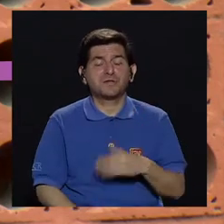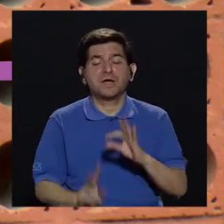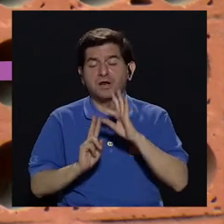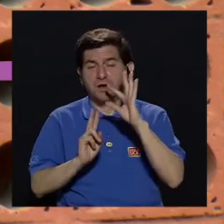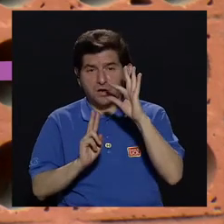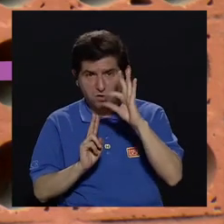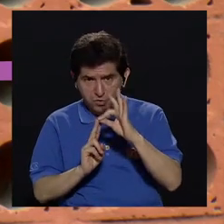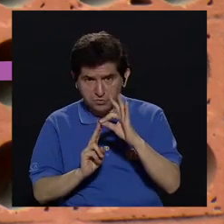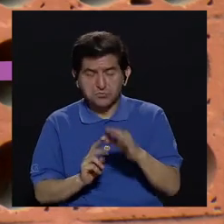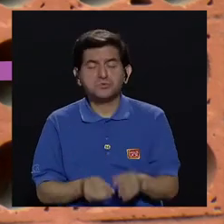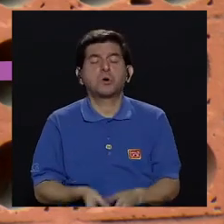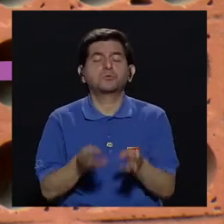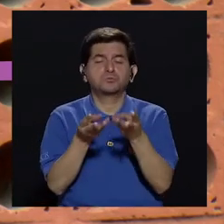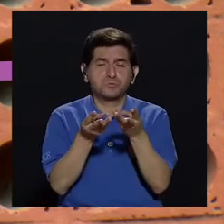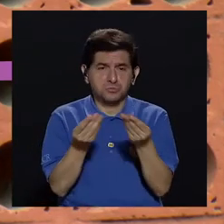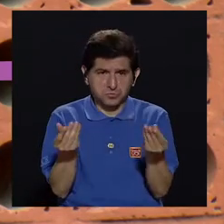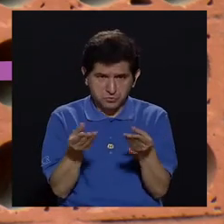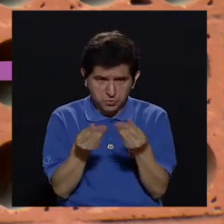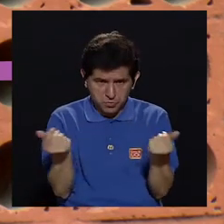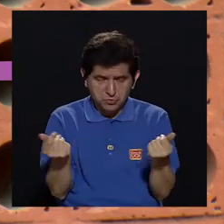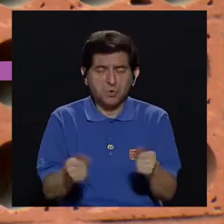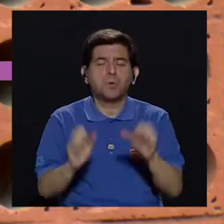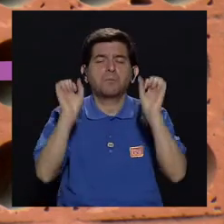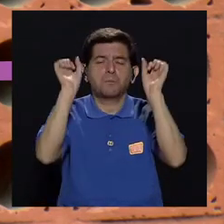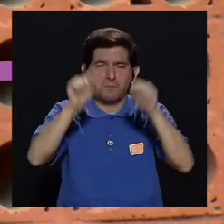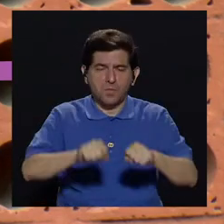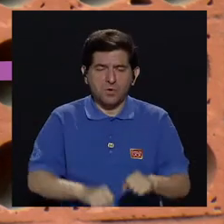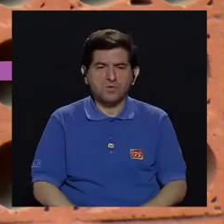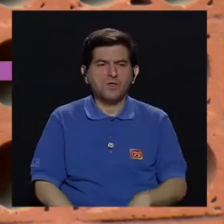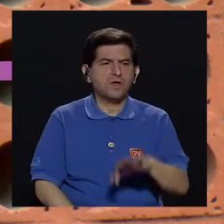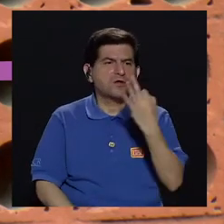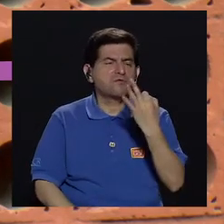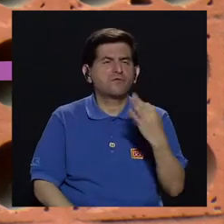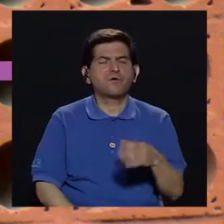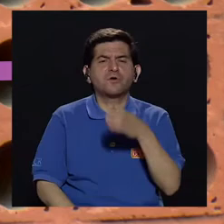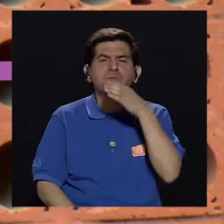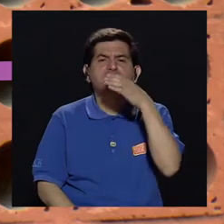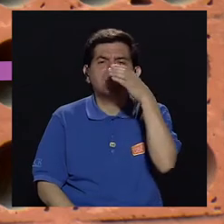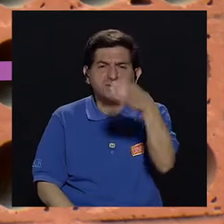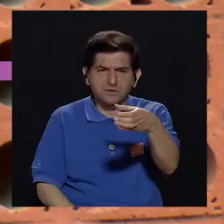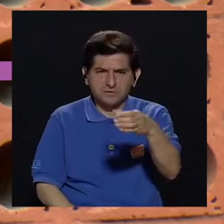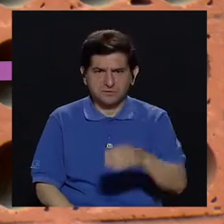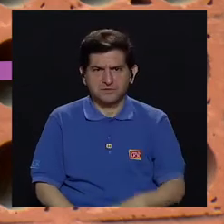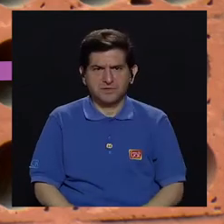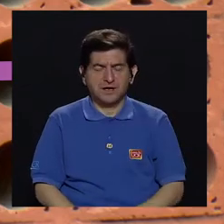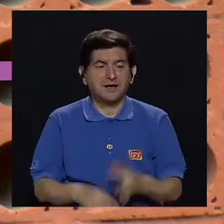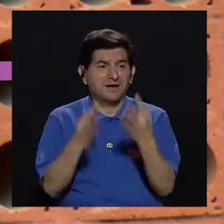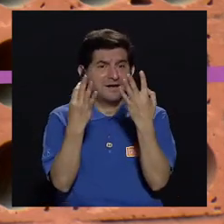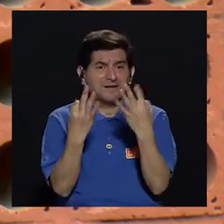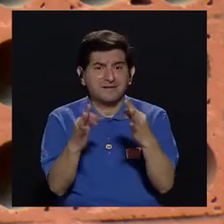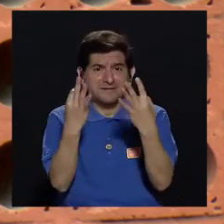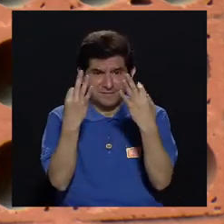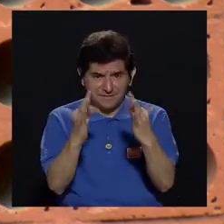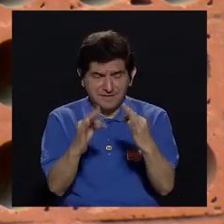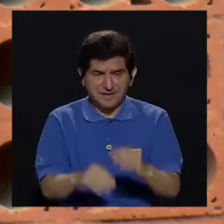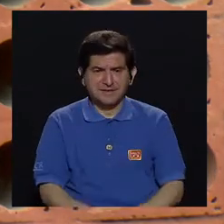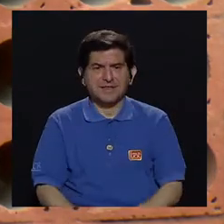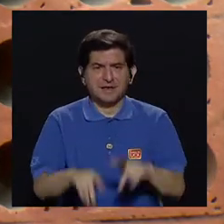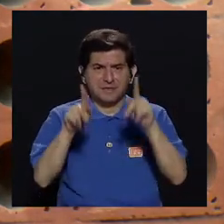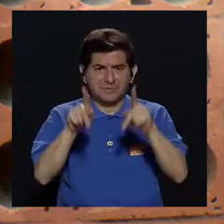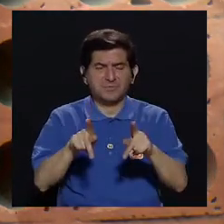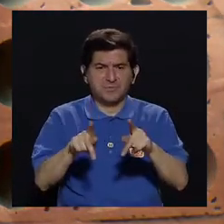tienen una alternativa, hay soluciones, hay maneras básicas o hay consejos básicos para tratar de que uno